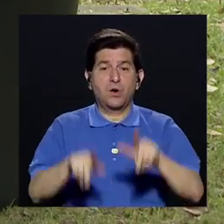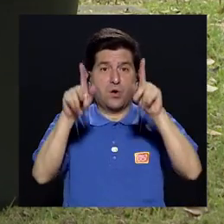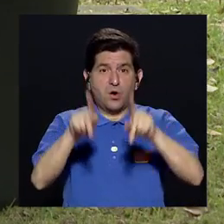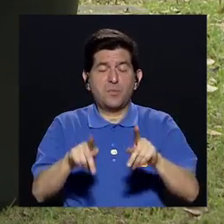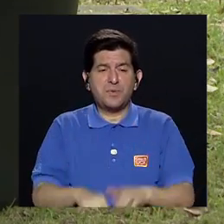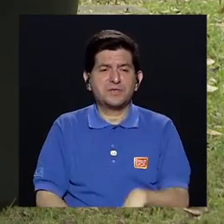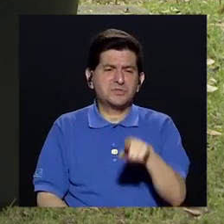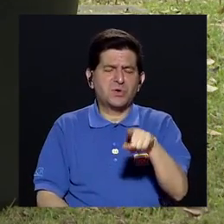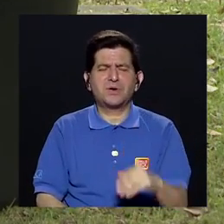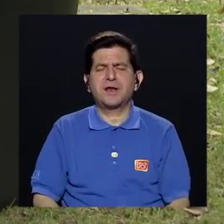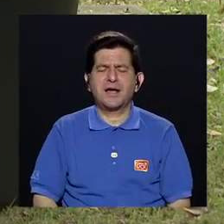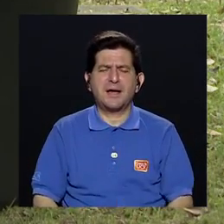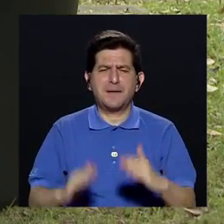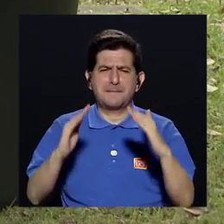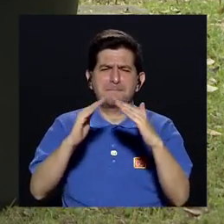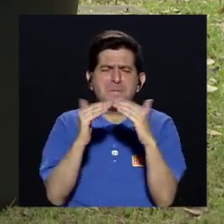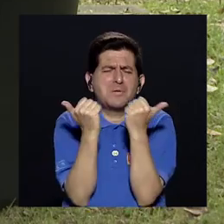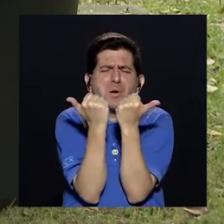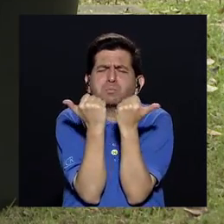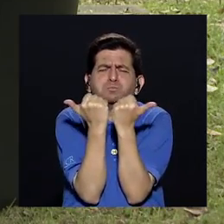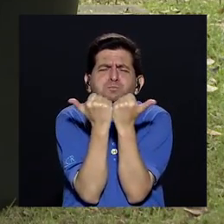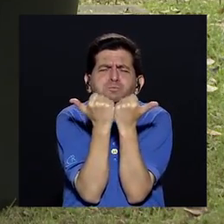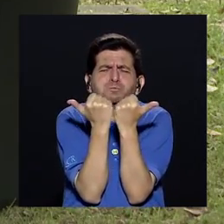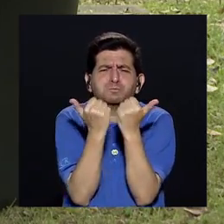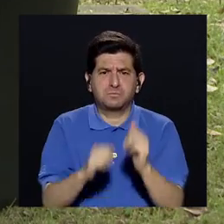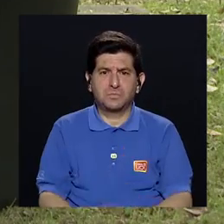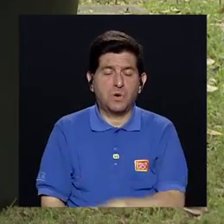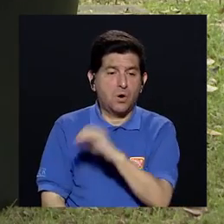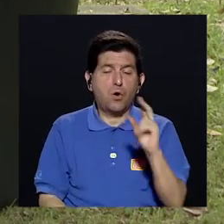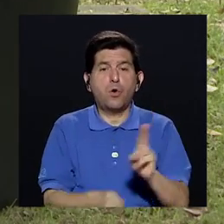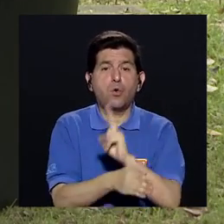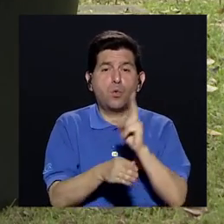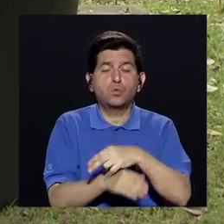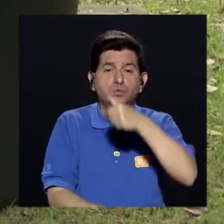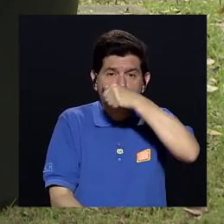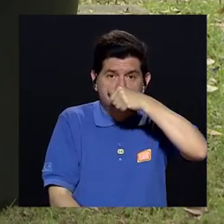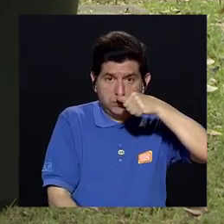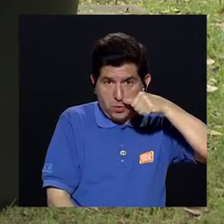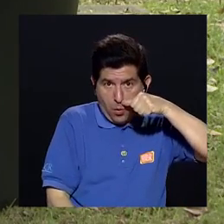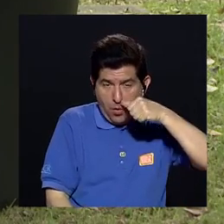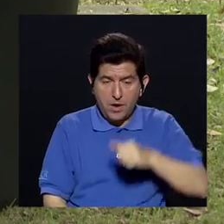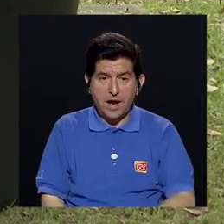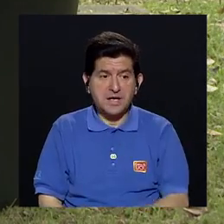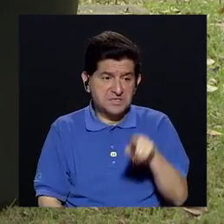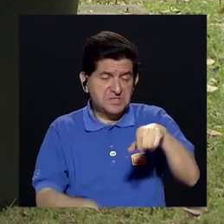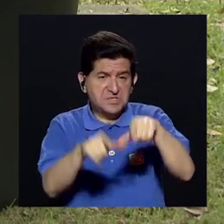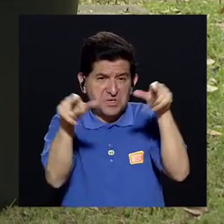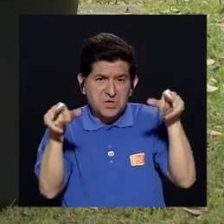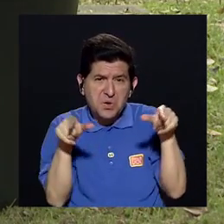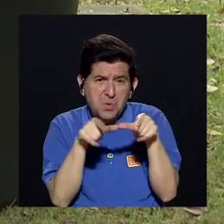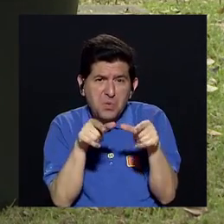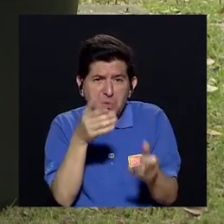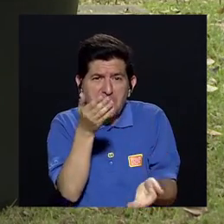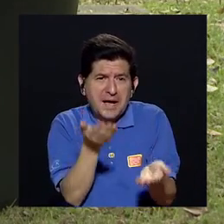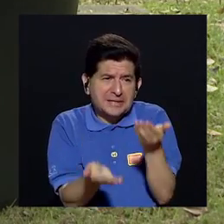condiciones de hacinamiento Si es una persona que usa drogas y vive en esos lugares